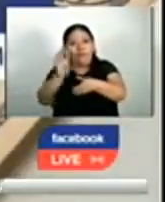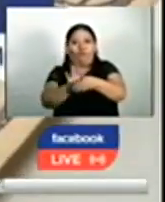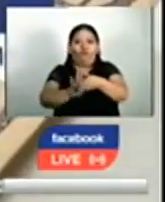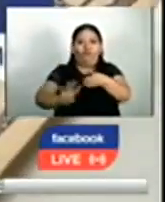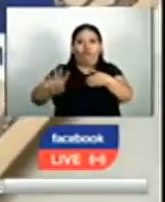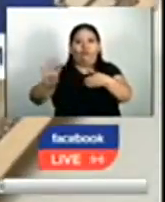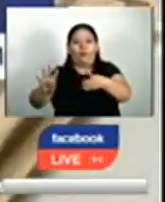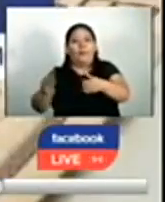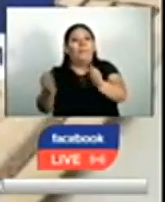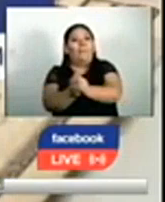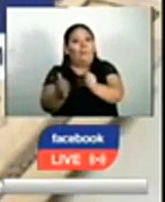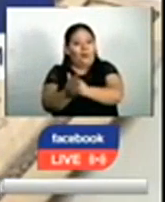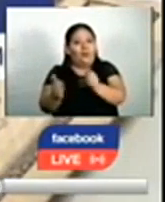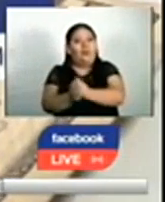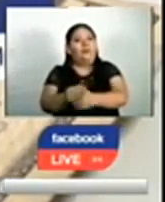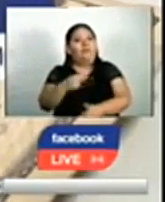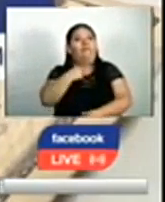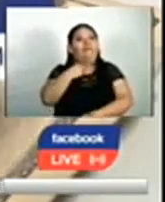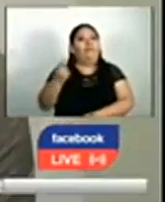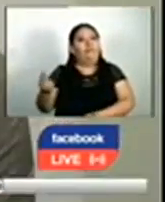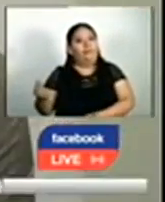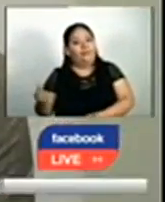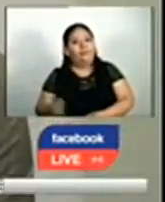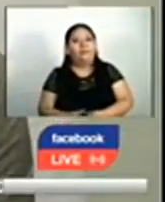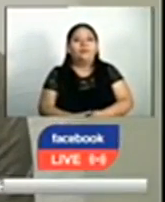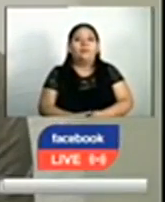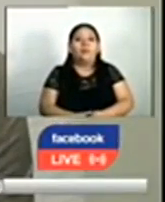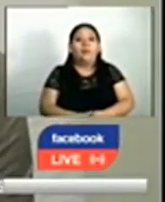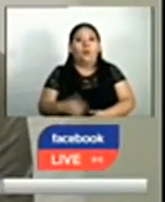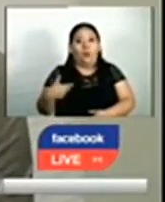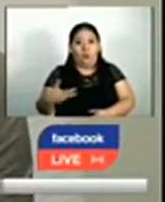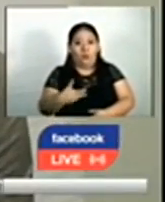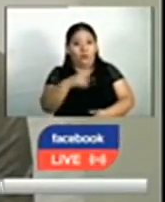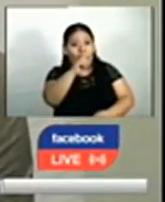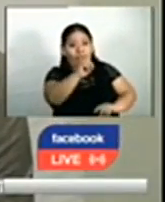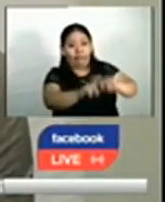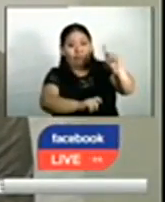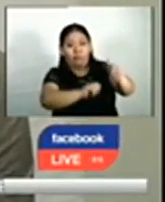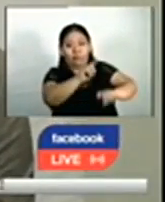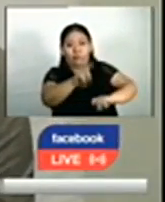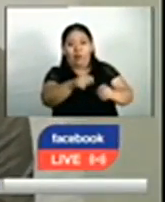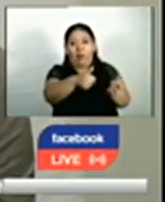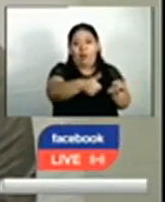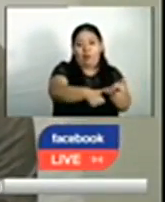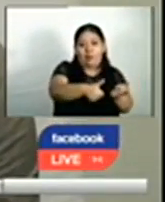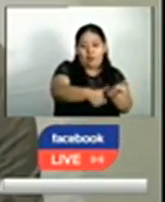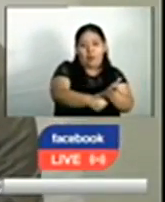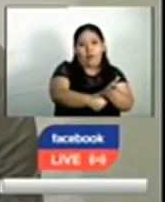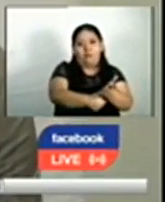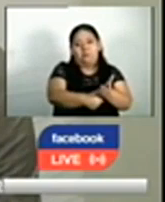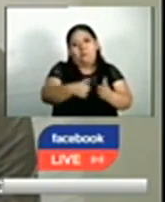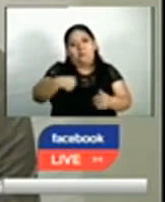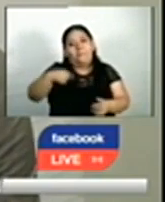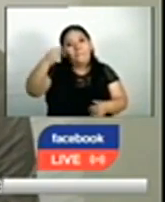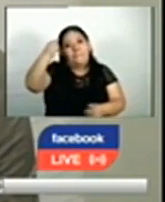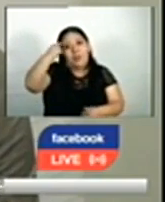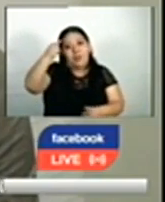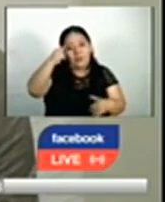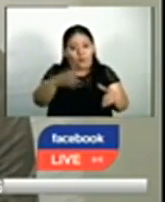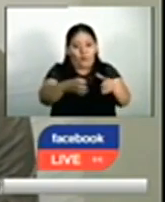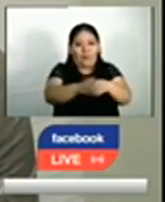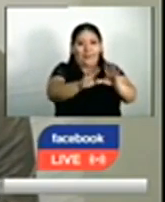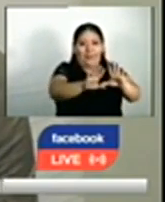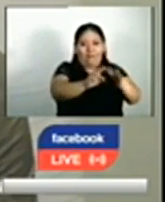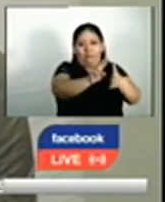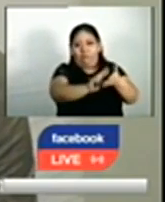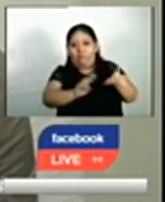problema económico es el que más afecta. Al indagar sobre la problemática municipal, al menos 2 de cada 10 personas,